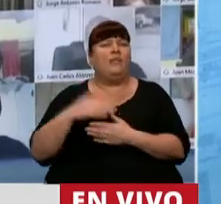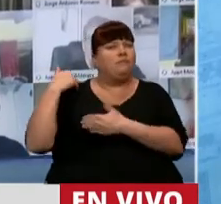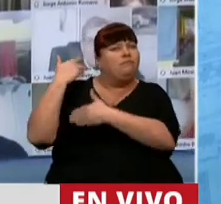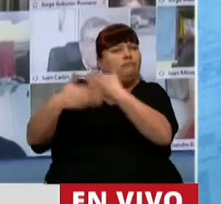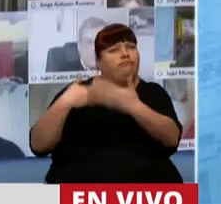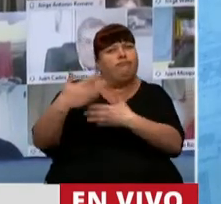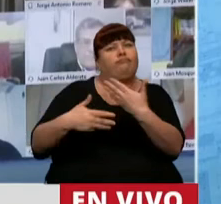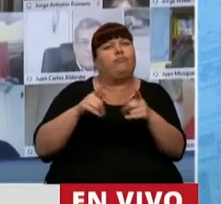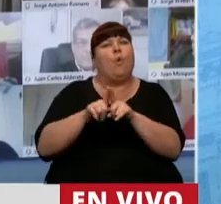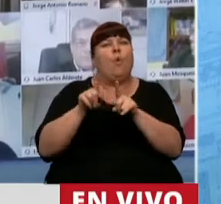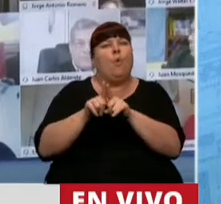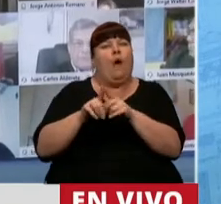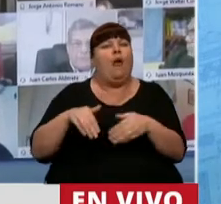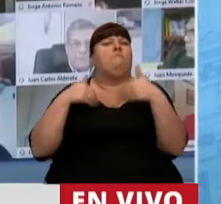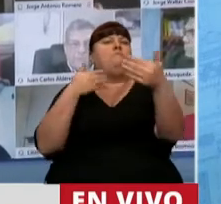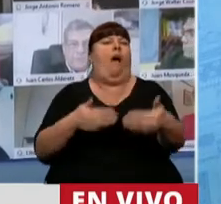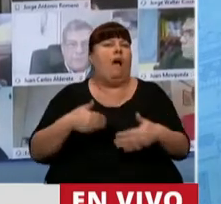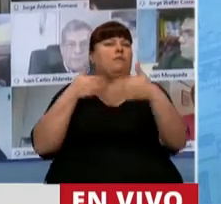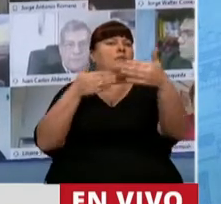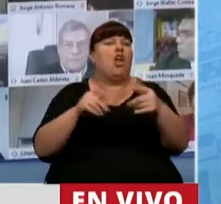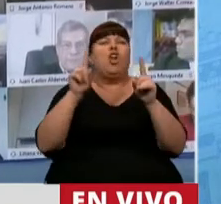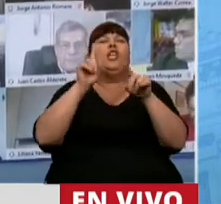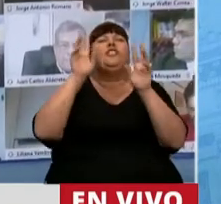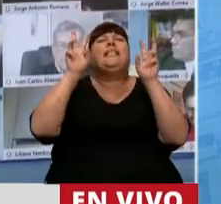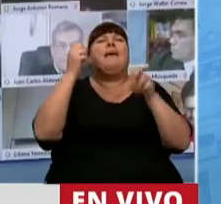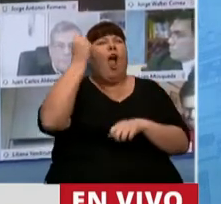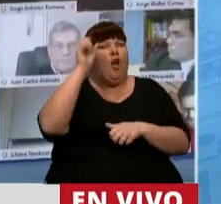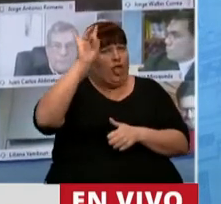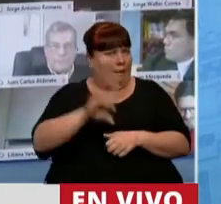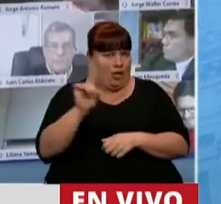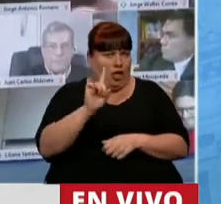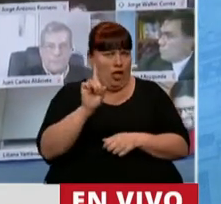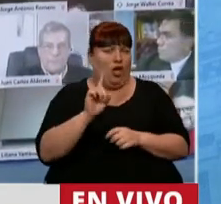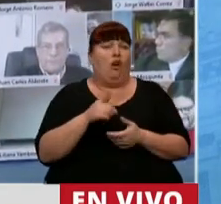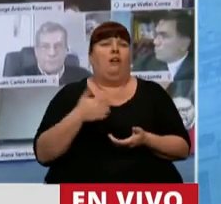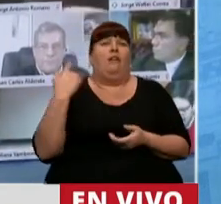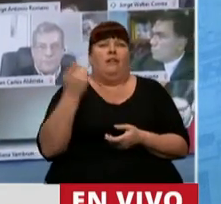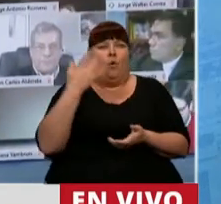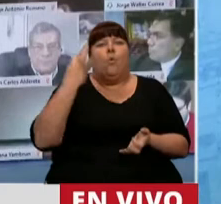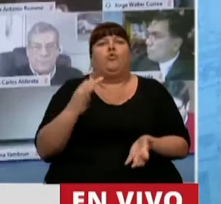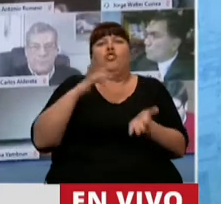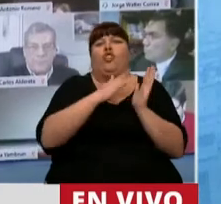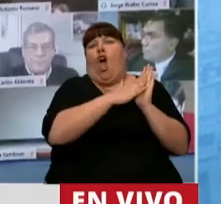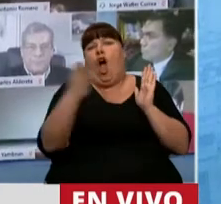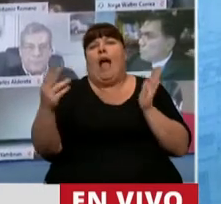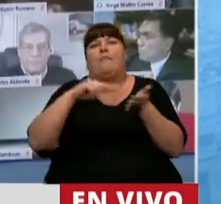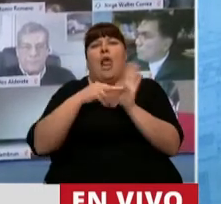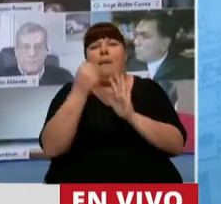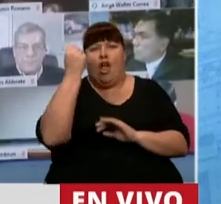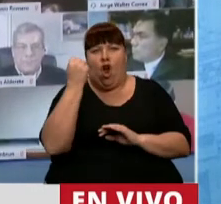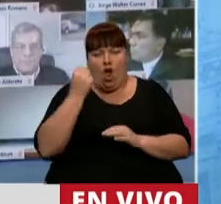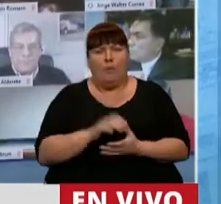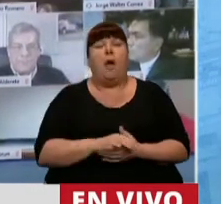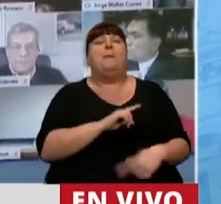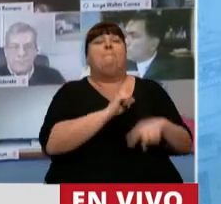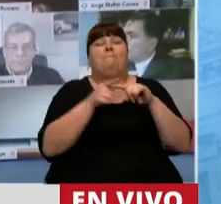de alguna manera postergada, no solo por la cuestión económica que nos ha tocado estos últimos tiempos de la